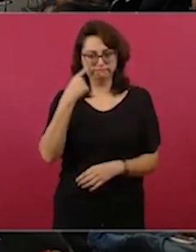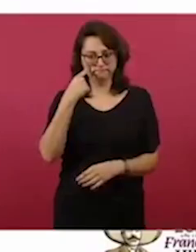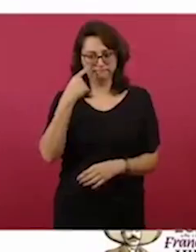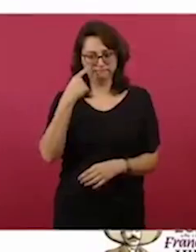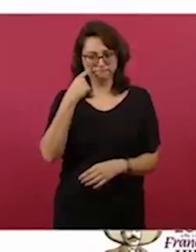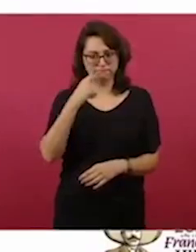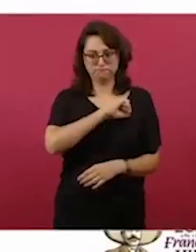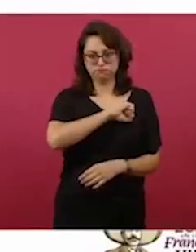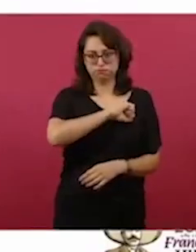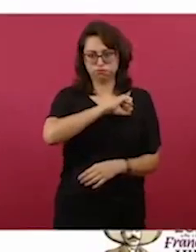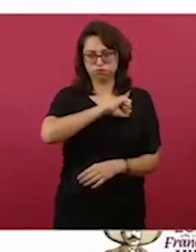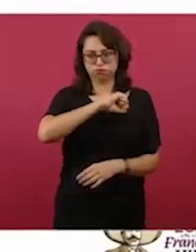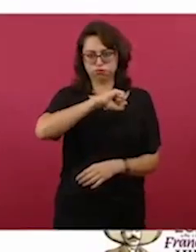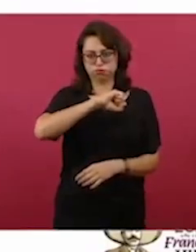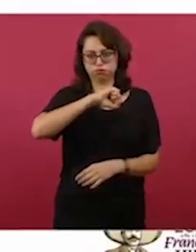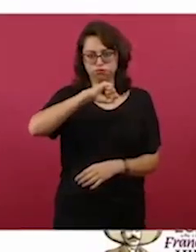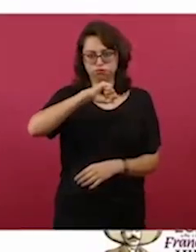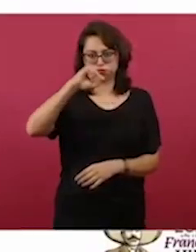Y empezó a bajar.